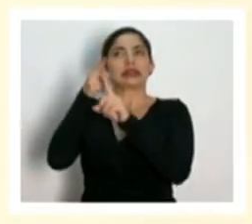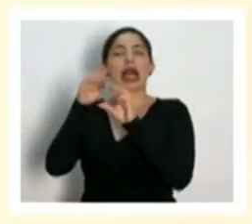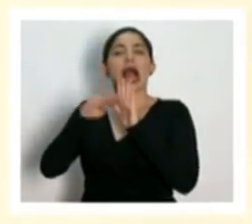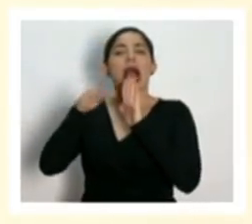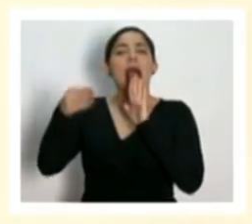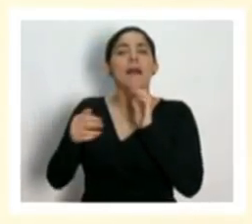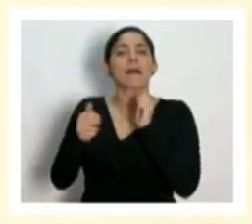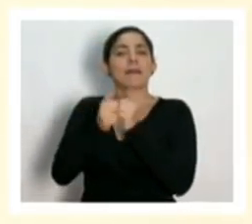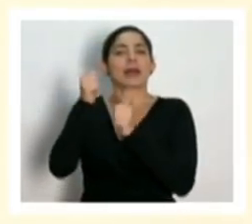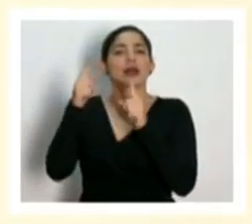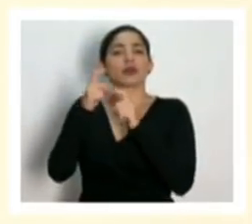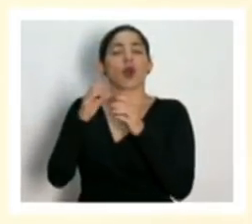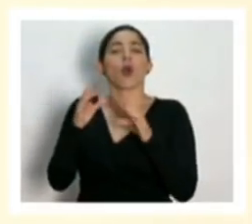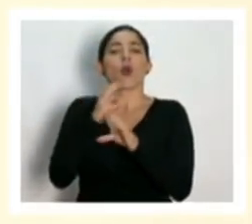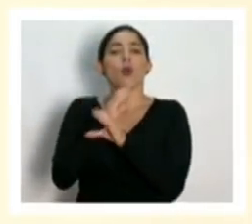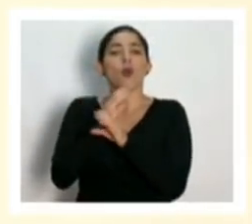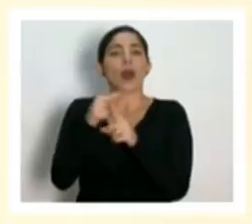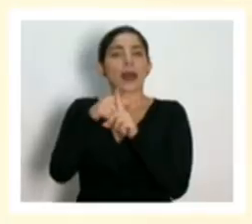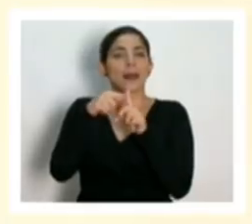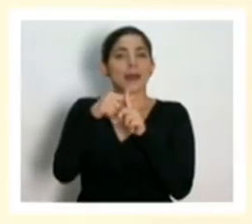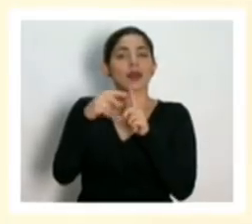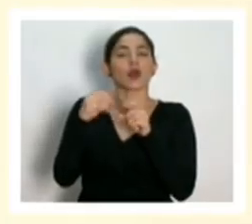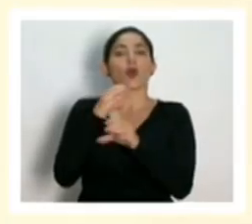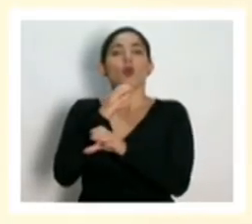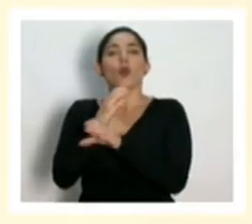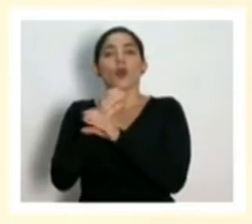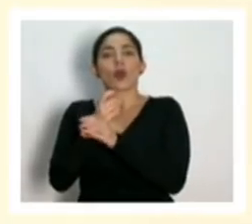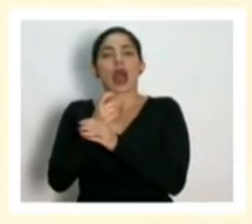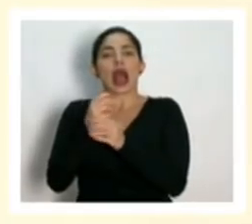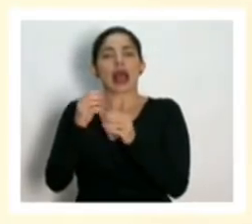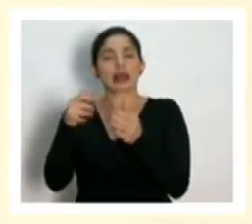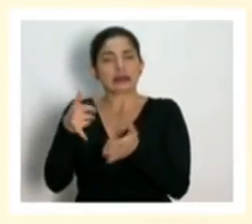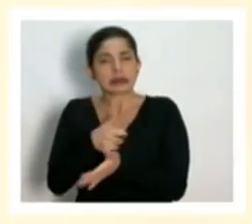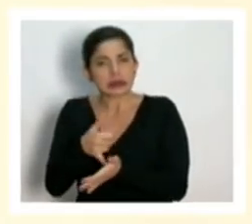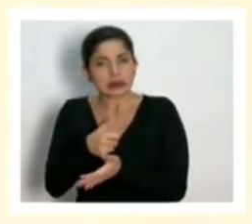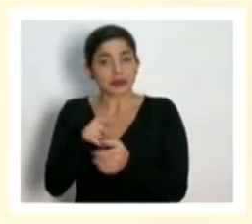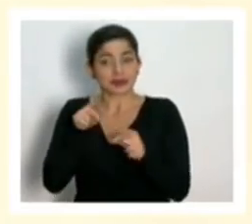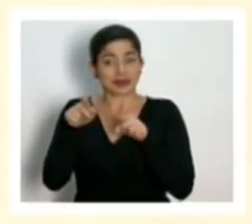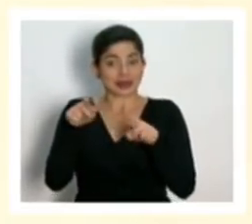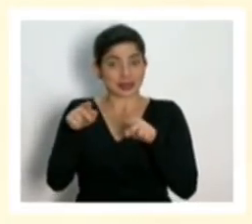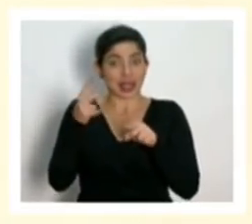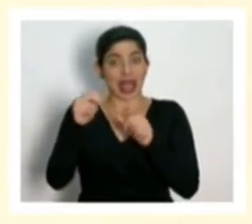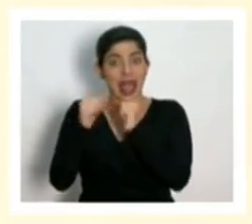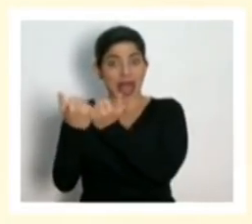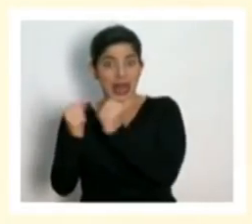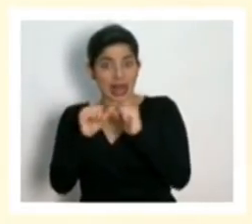cuidados intermedios y las de cuidados intensivos. Y estamos ampliando en cada una de ellas,